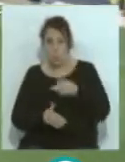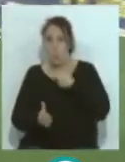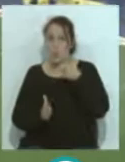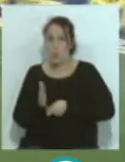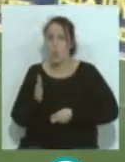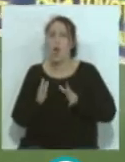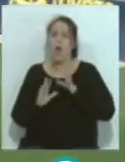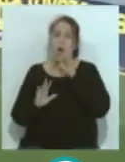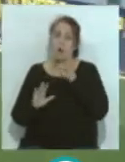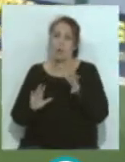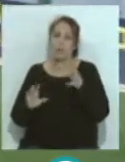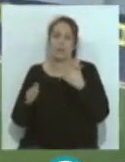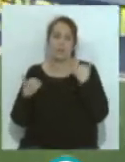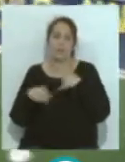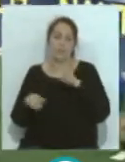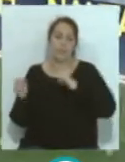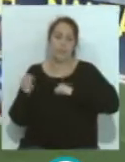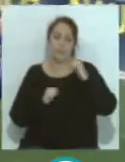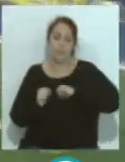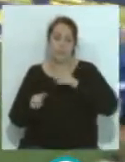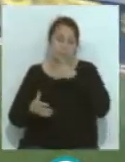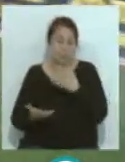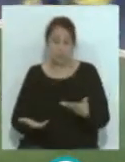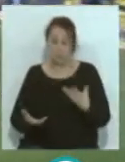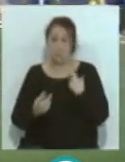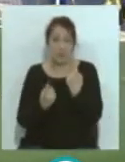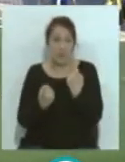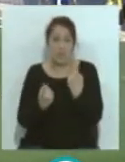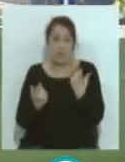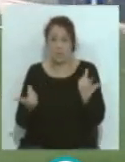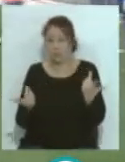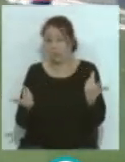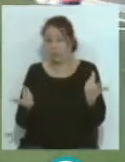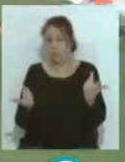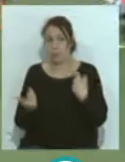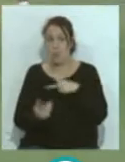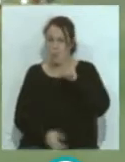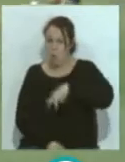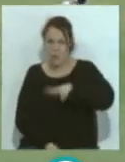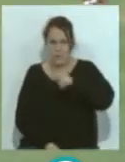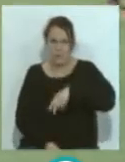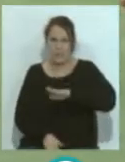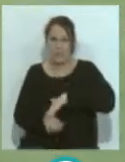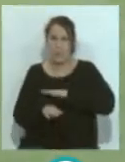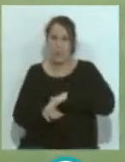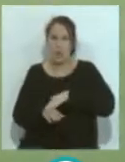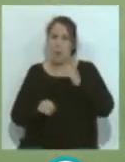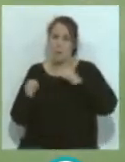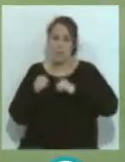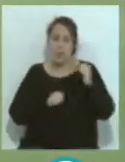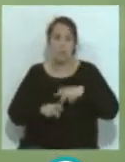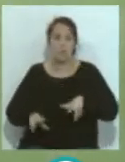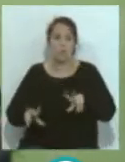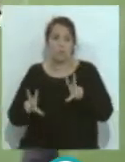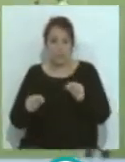aunque estemos a esta altura del campeonato, donde ya a falta, podemos decir, escasos dos meses para terminar la competición,